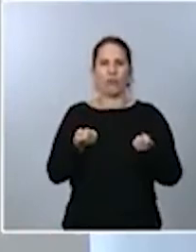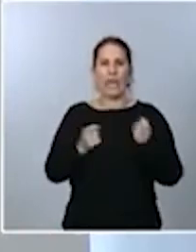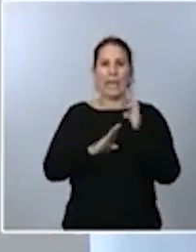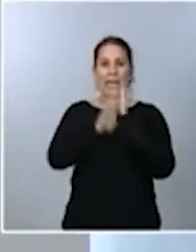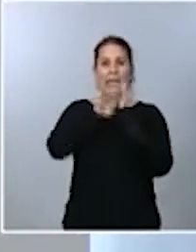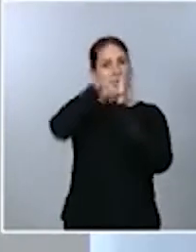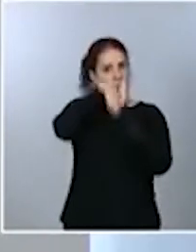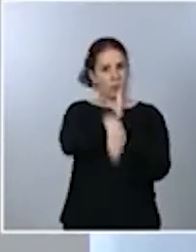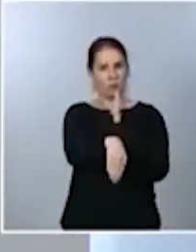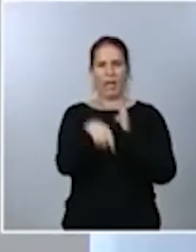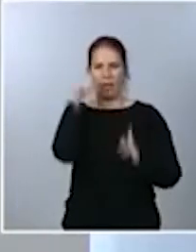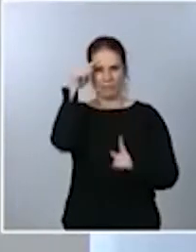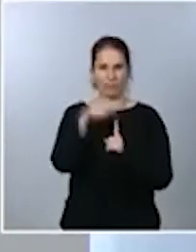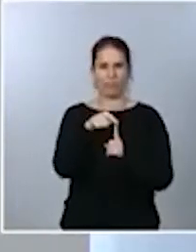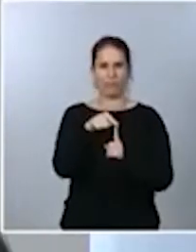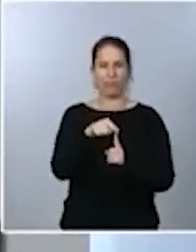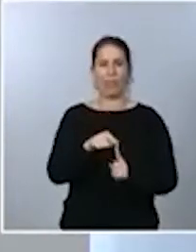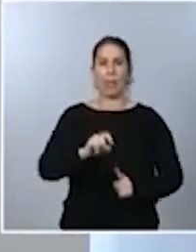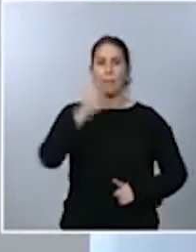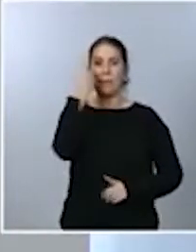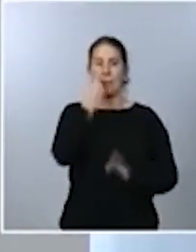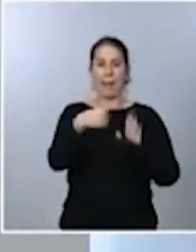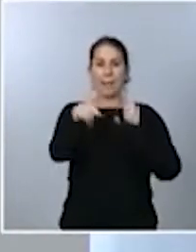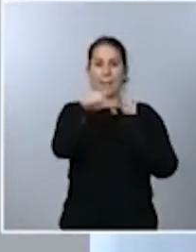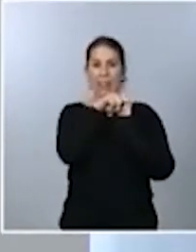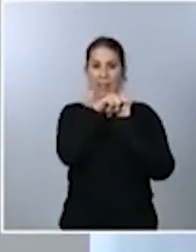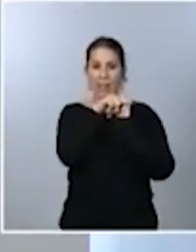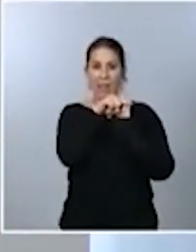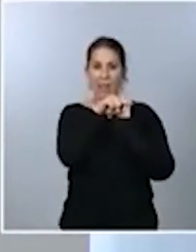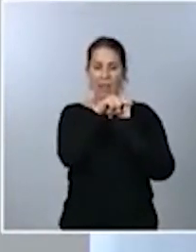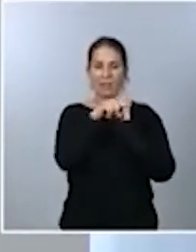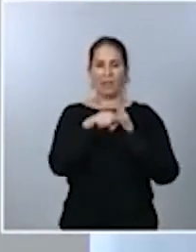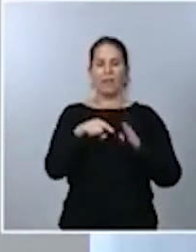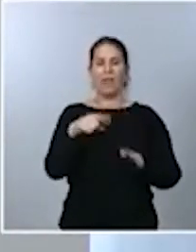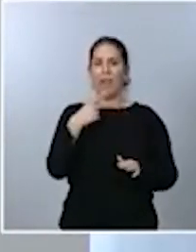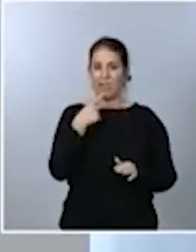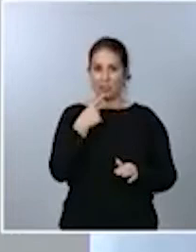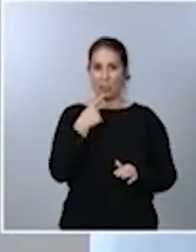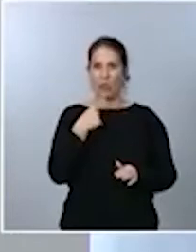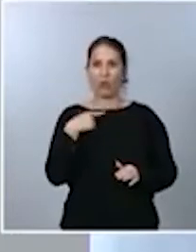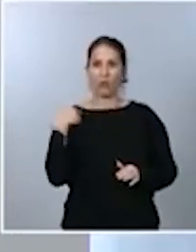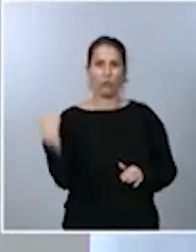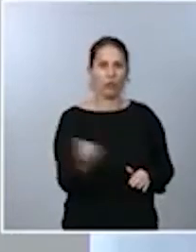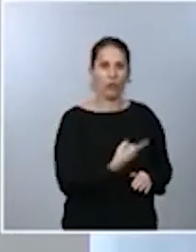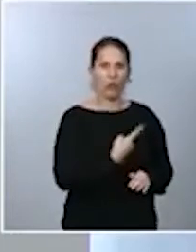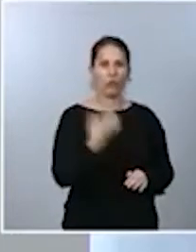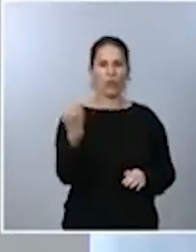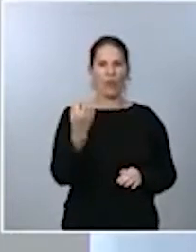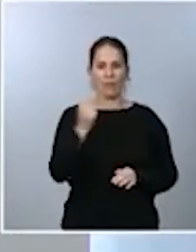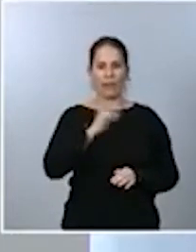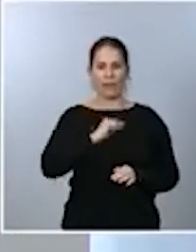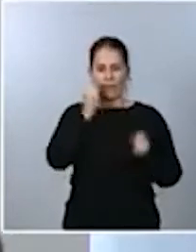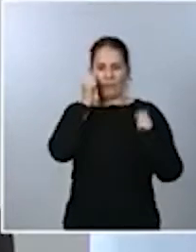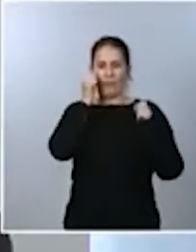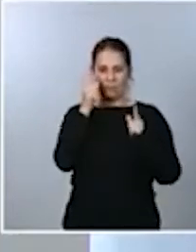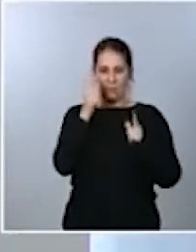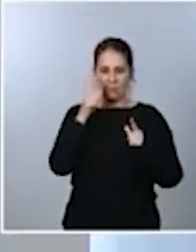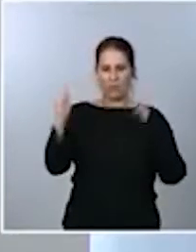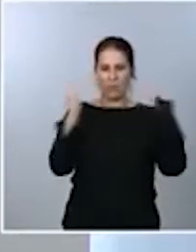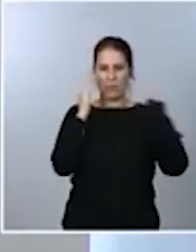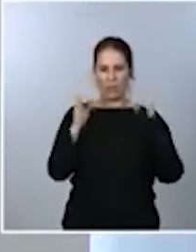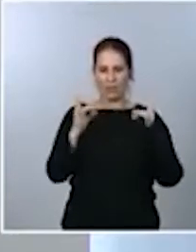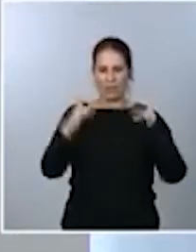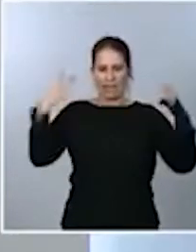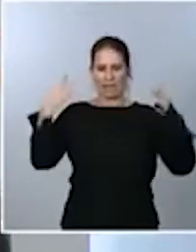la primera medida a la que me he referido en mi intervención es que todos seamos conscientes de que estamos en un momento delicado y muy preocupante. Y que todos los